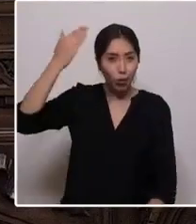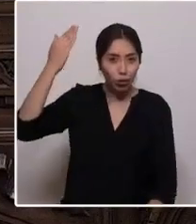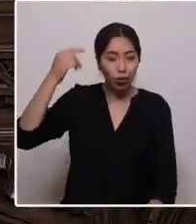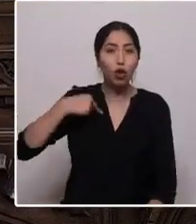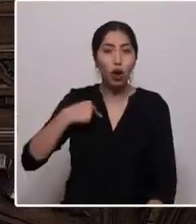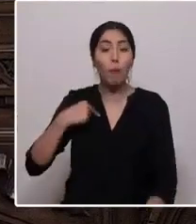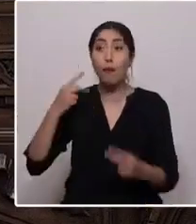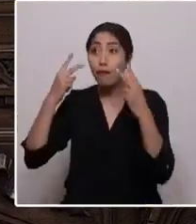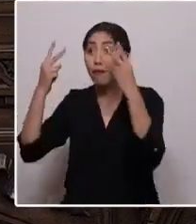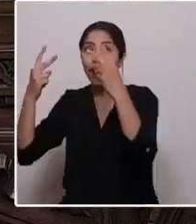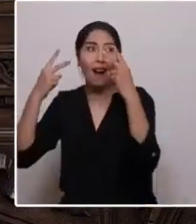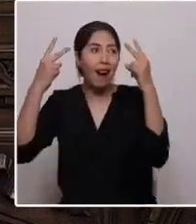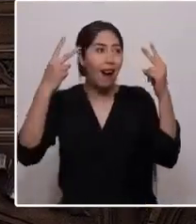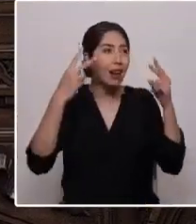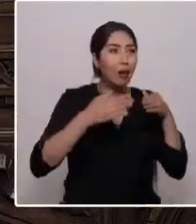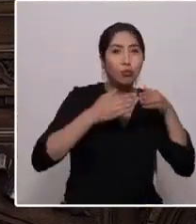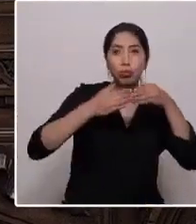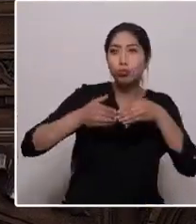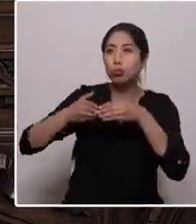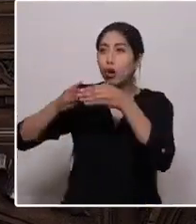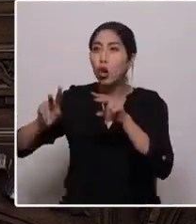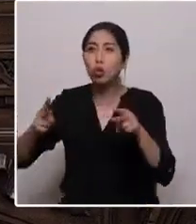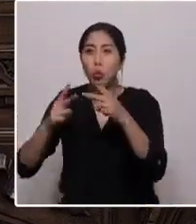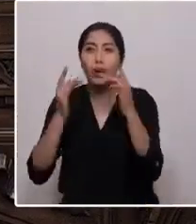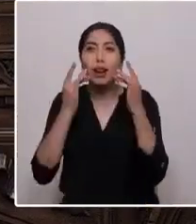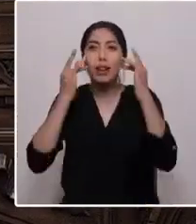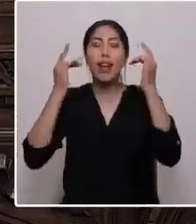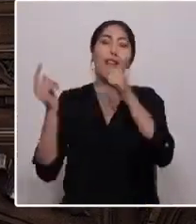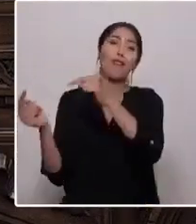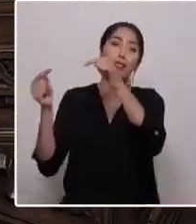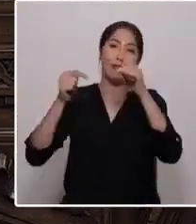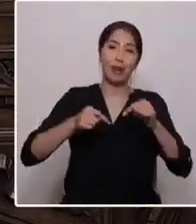viajes, navegué construyendo la alegría. Muchas gracias.